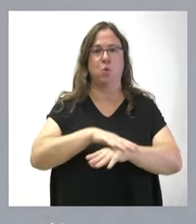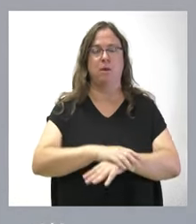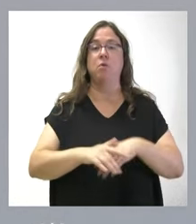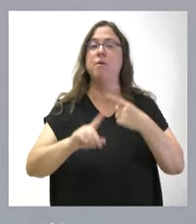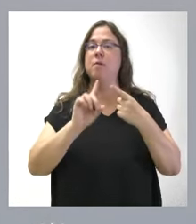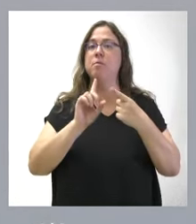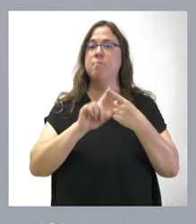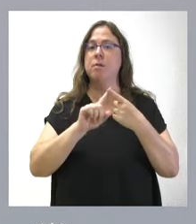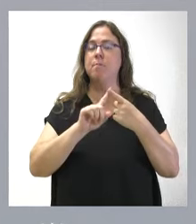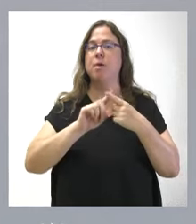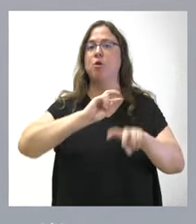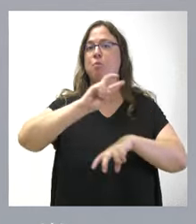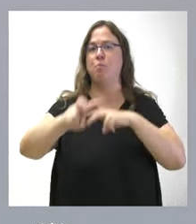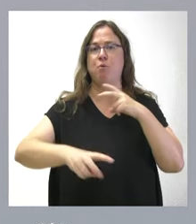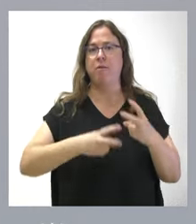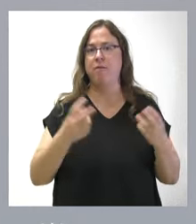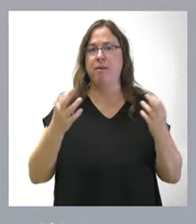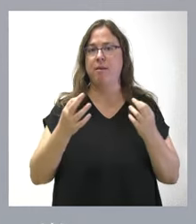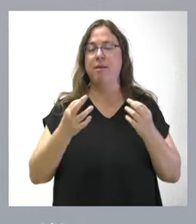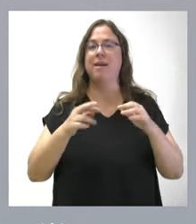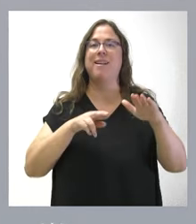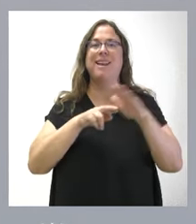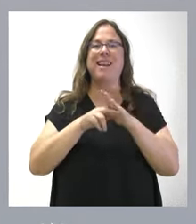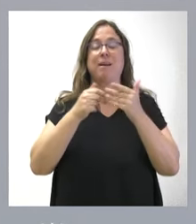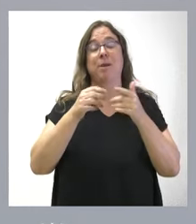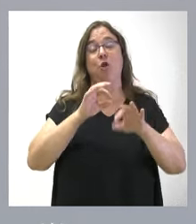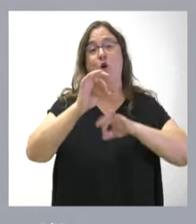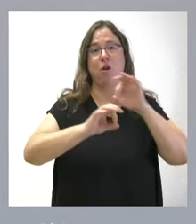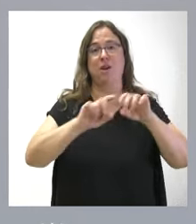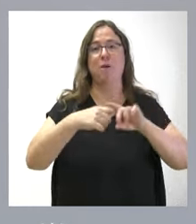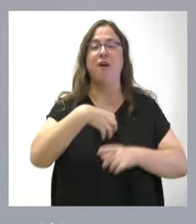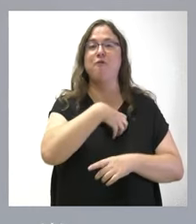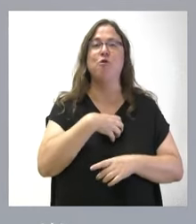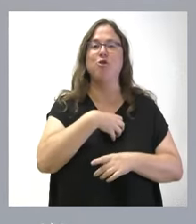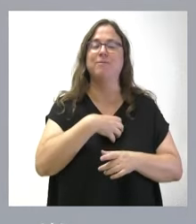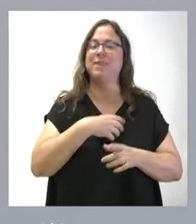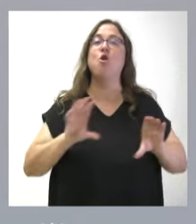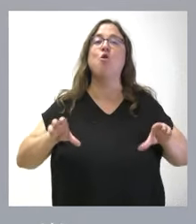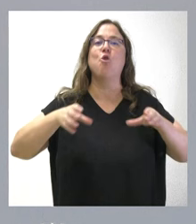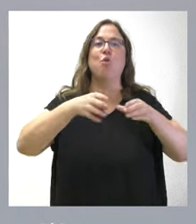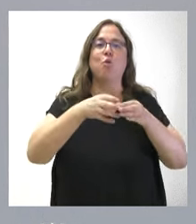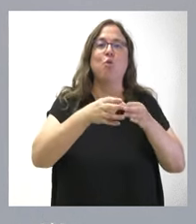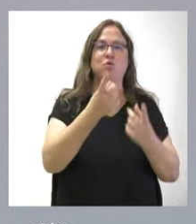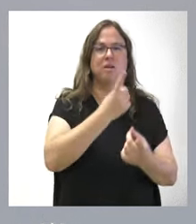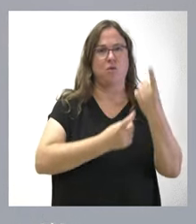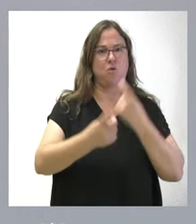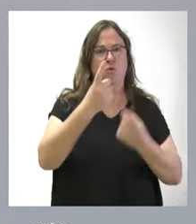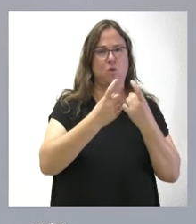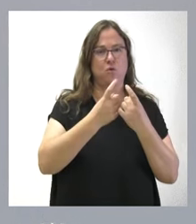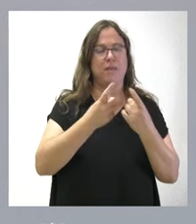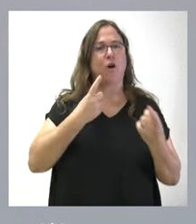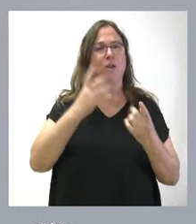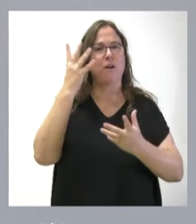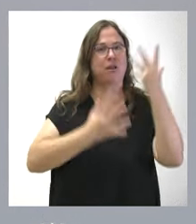se modifica el régimen orgánico y las funciones de la Junta Consultiva de Coordinación Administrativa de la comunidad para